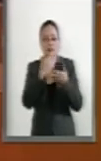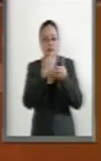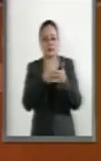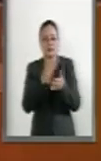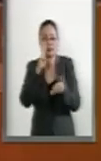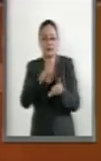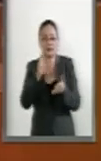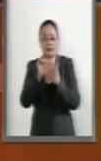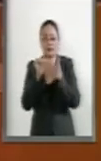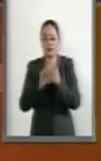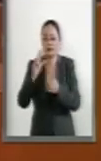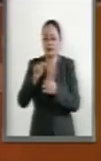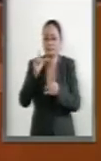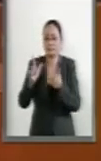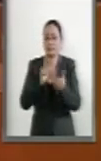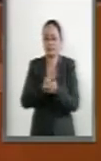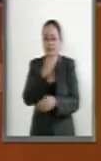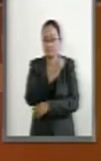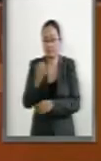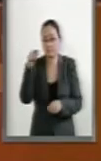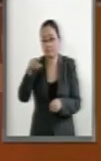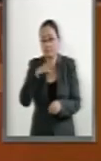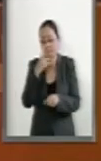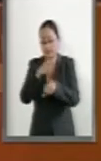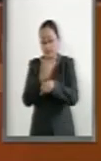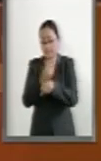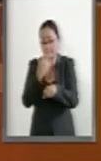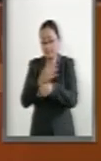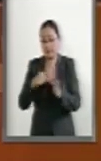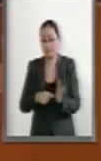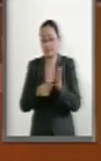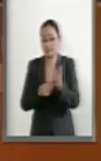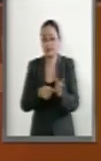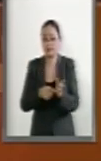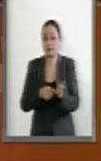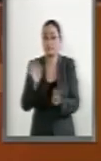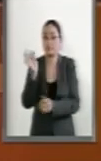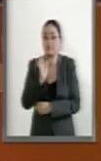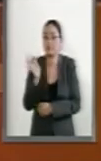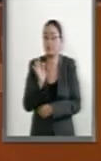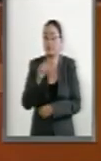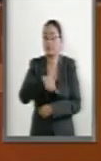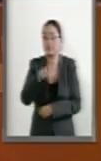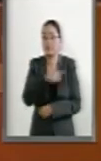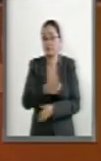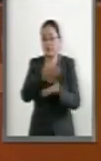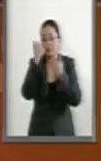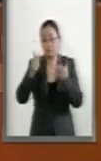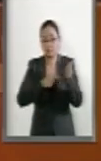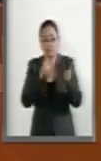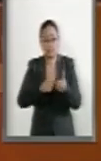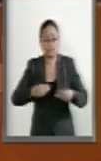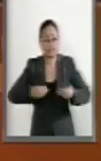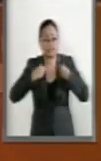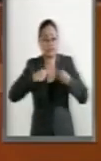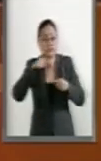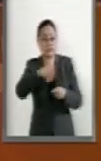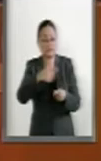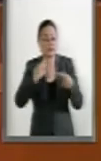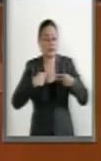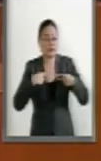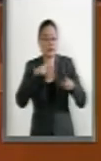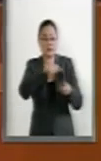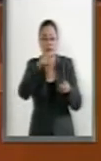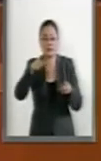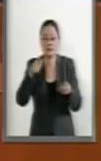artículo 80 de la ley agraria. Esta reforma busca establecer que en caso que se desconozca el domicilio o ubicación de las personas